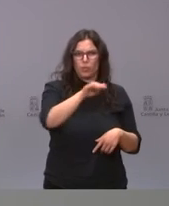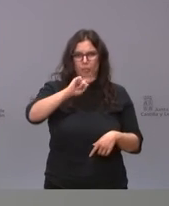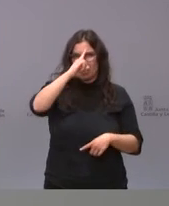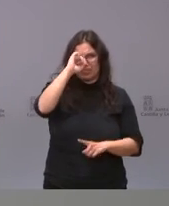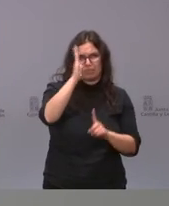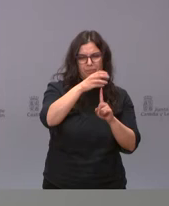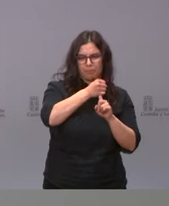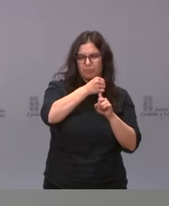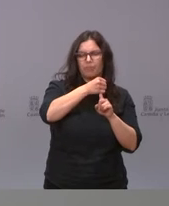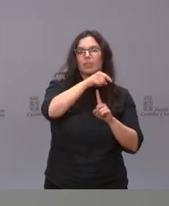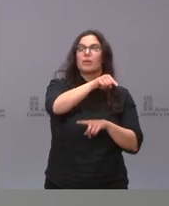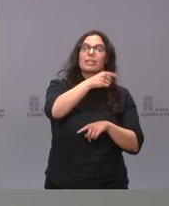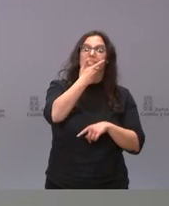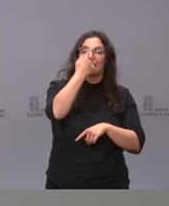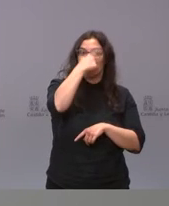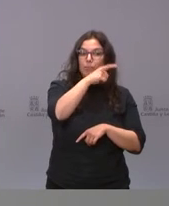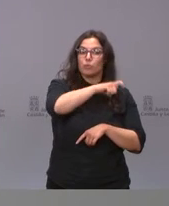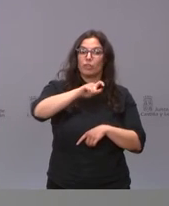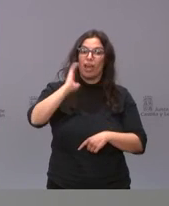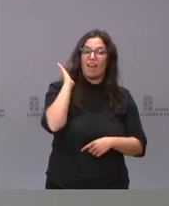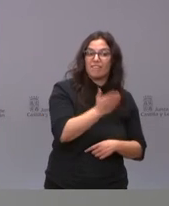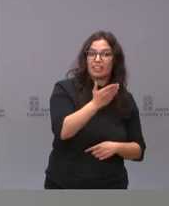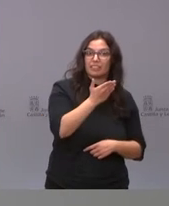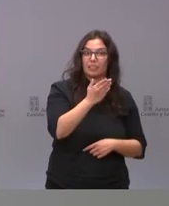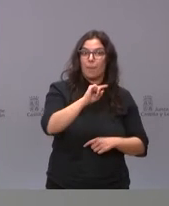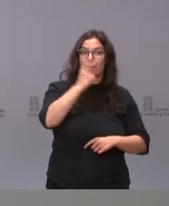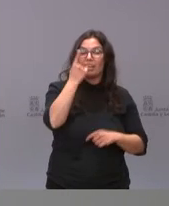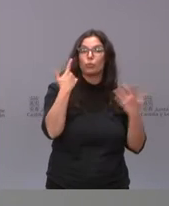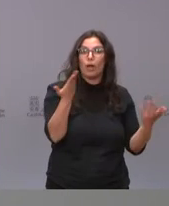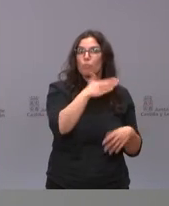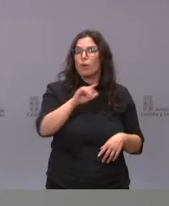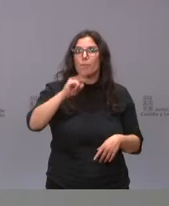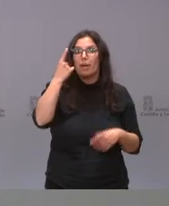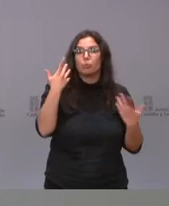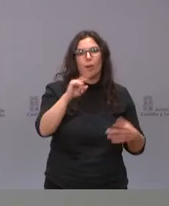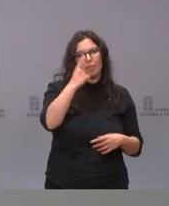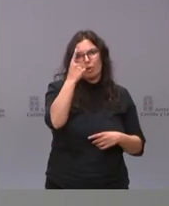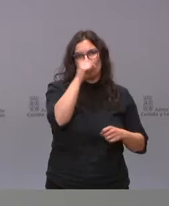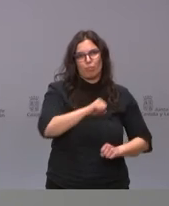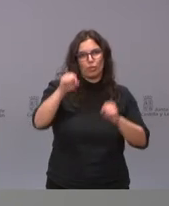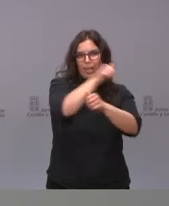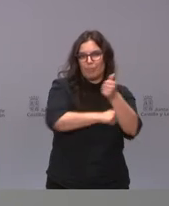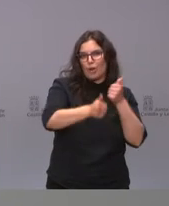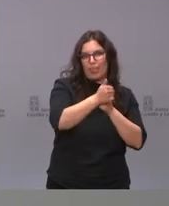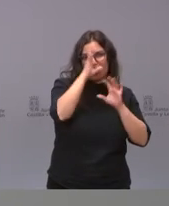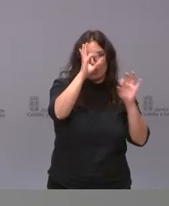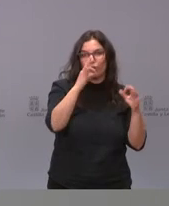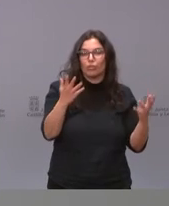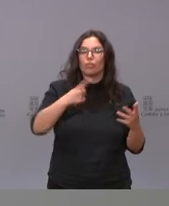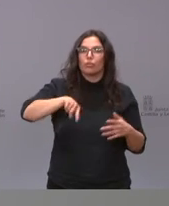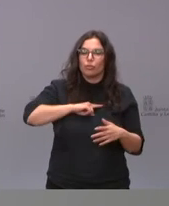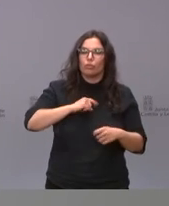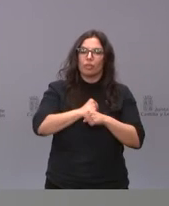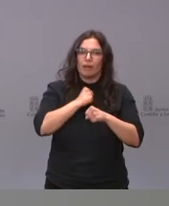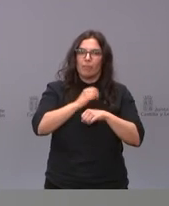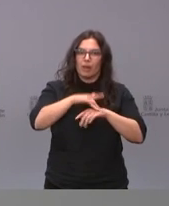enfermedad si sabemos en qué personas se está produciendo son las personas que primero tenemos que proteger por lo tanto vamos a a trabajar para